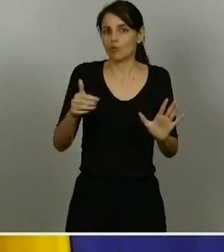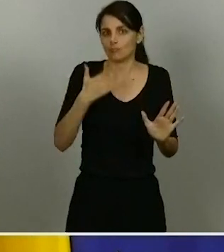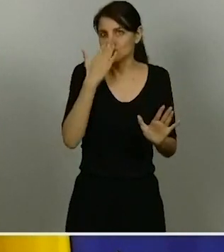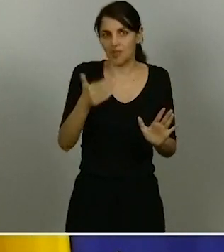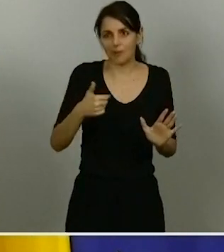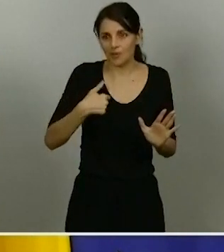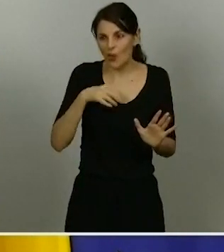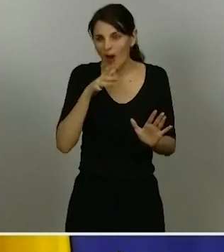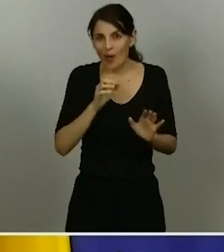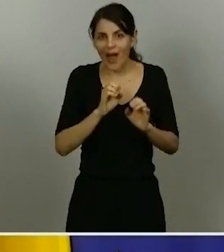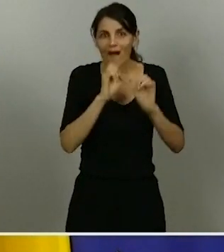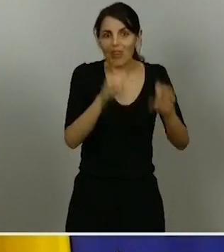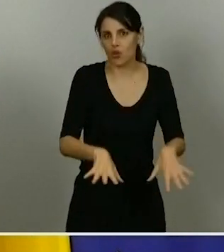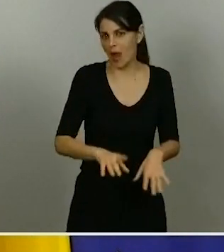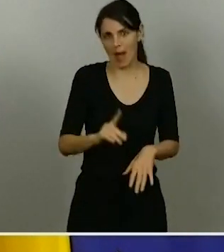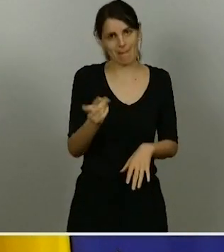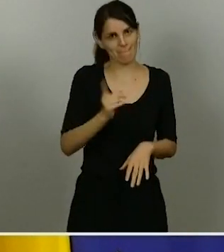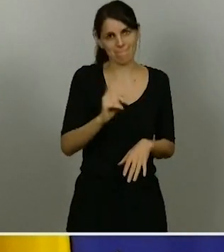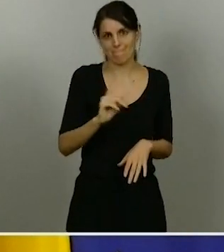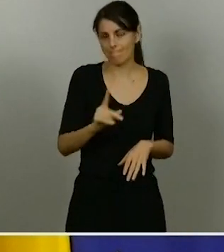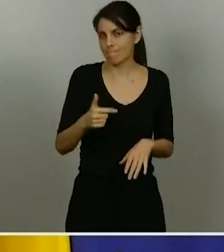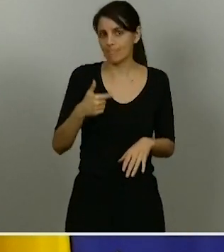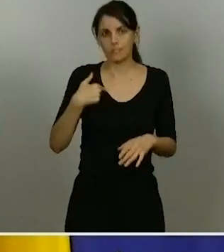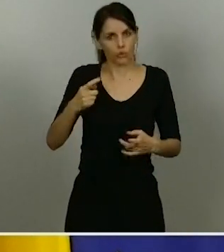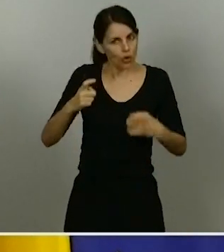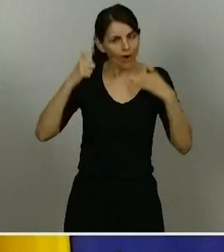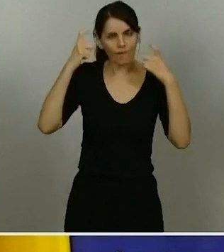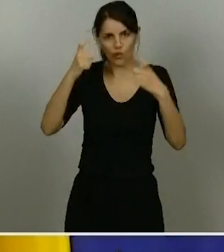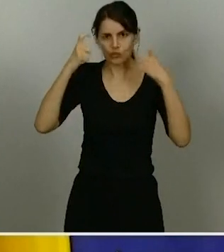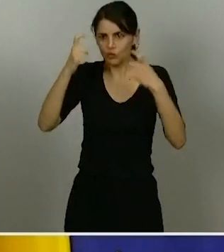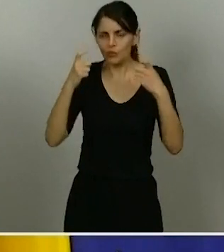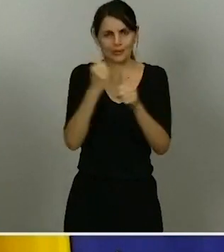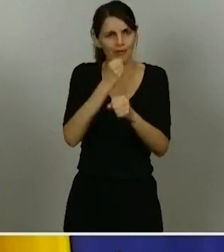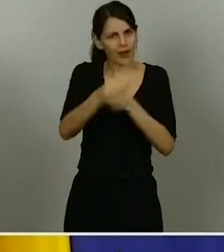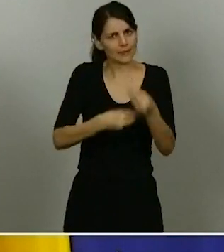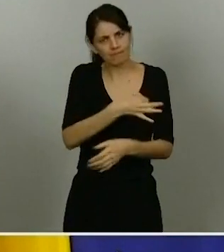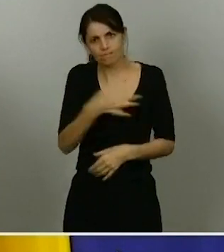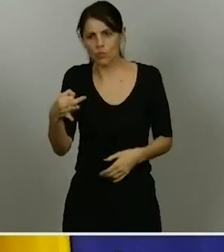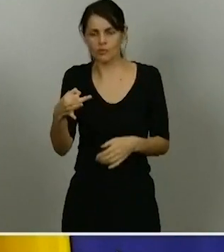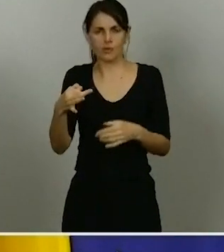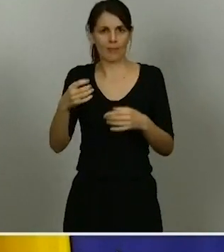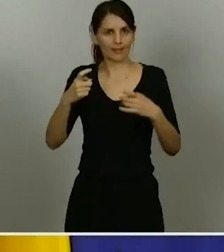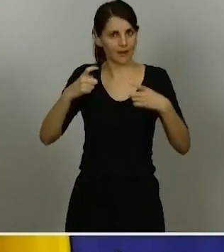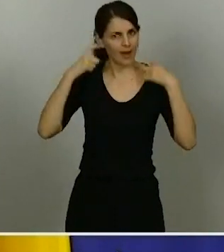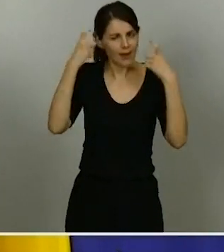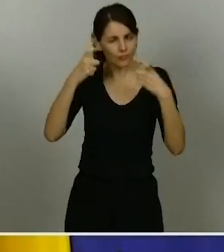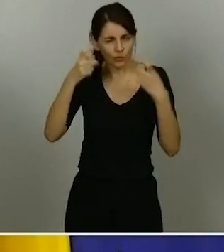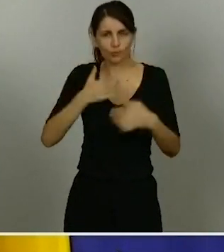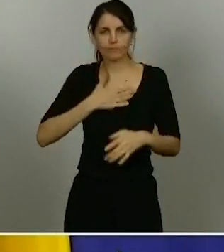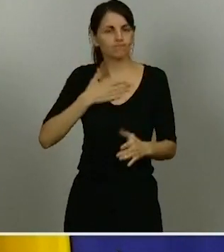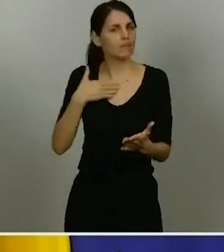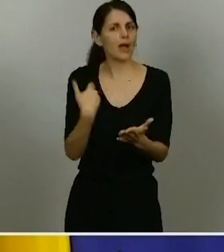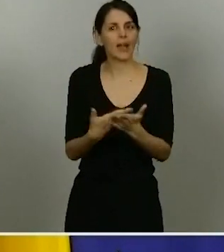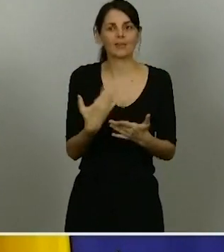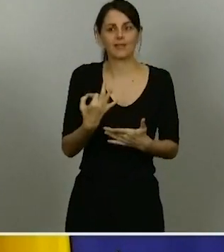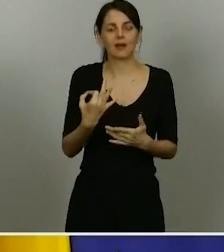Yo voy a hacer un esfuerzo por cumplir con mi trabajo lo mejor que pueda. Voy a hacer un esfuerzo por garantizar que los equipos que dependan de